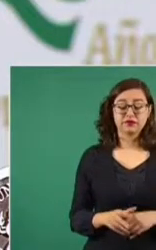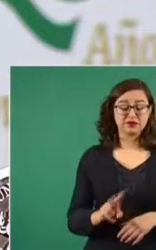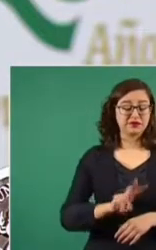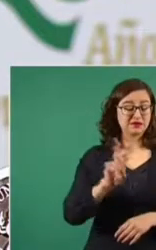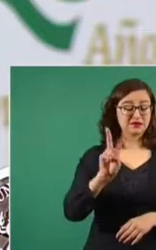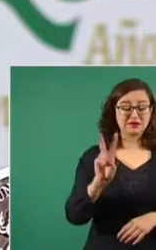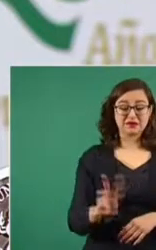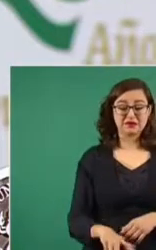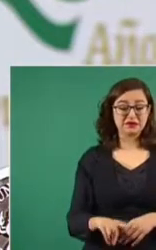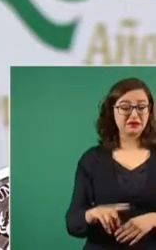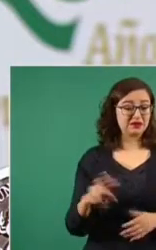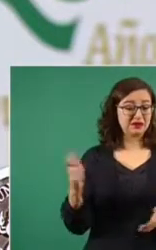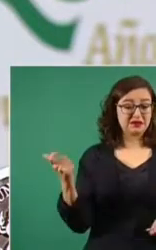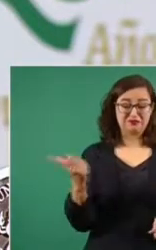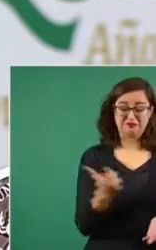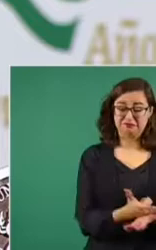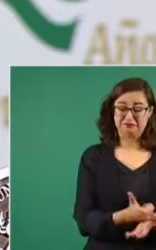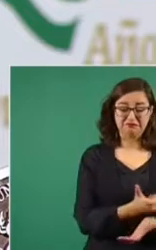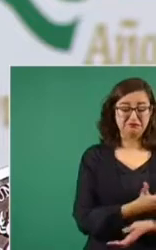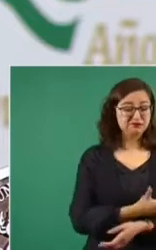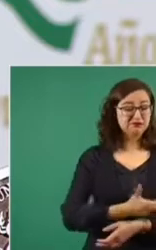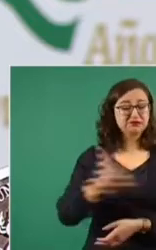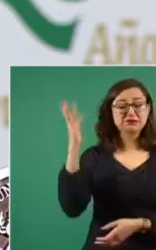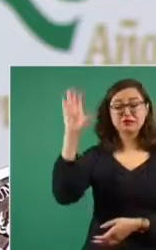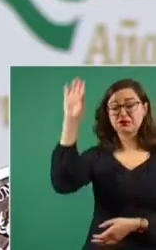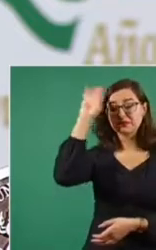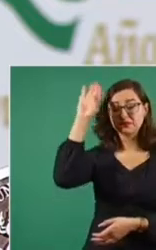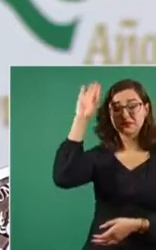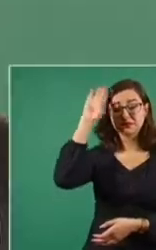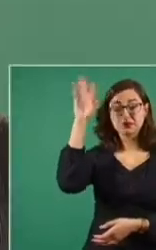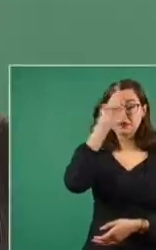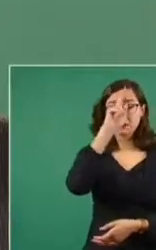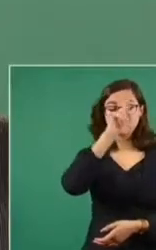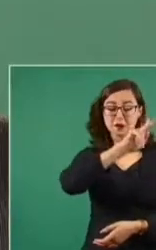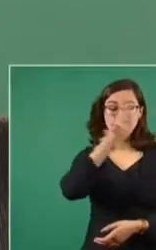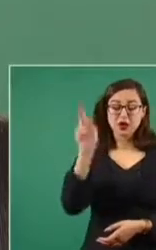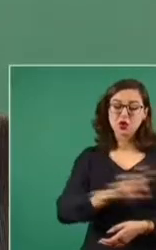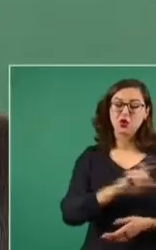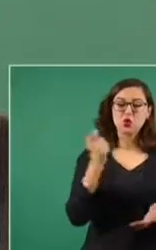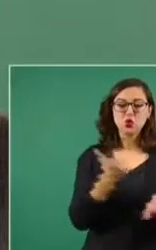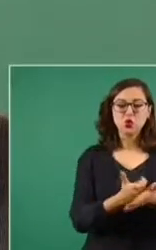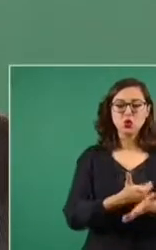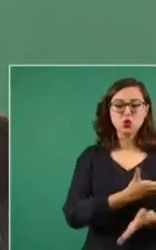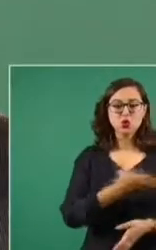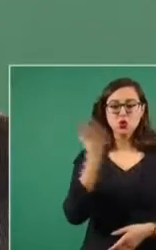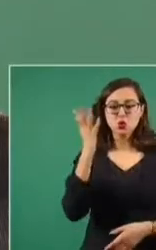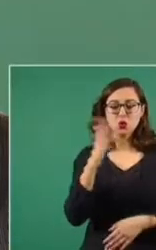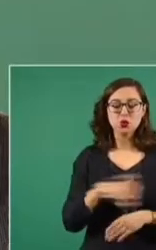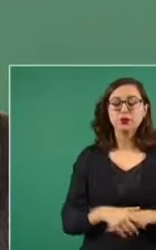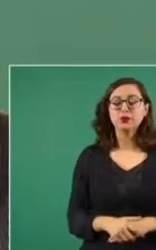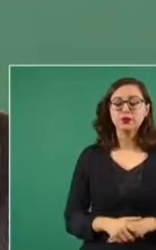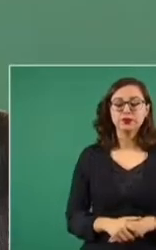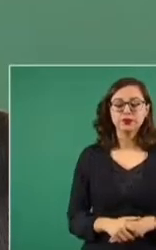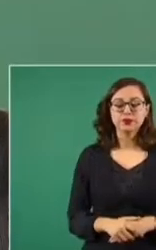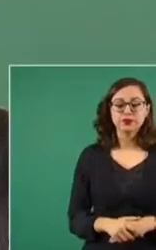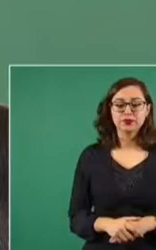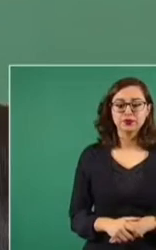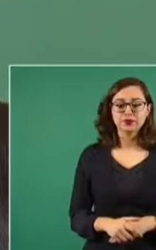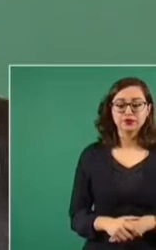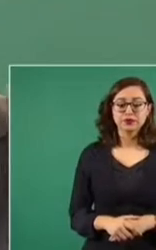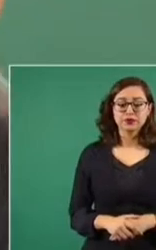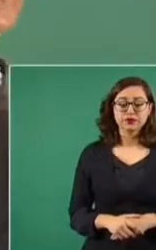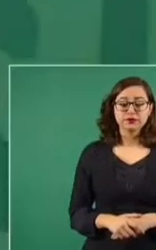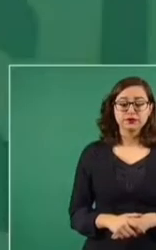repito, elevadísimos y con el